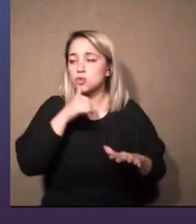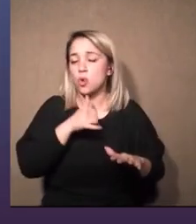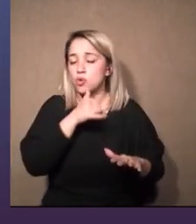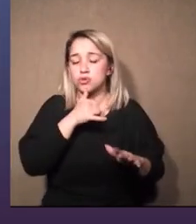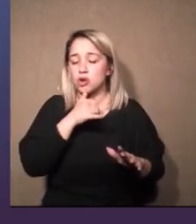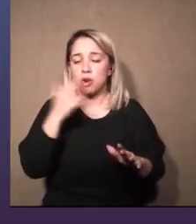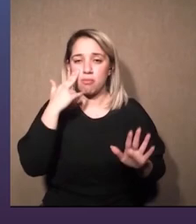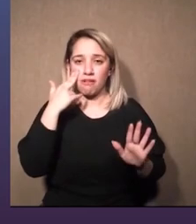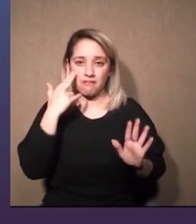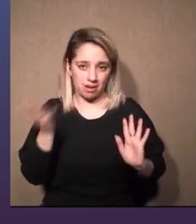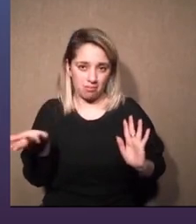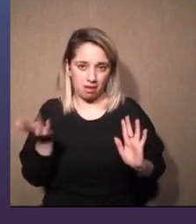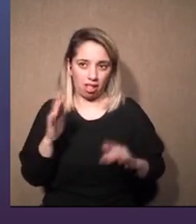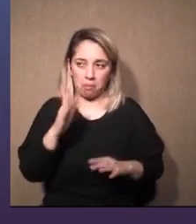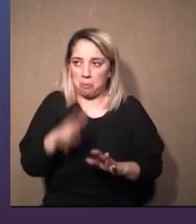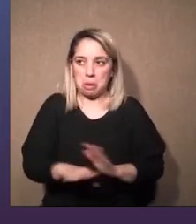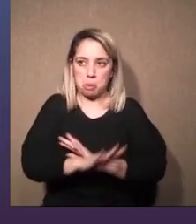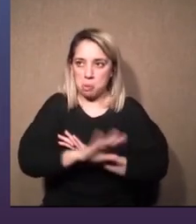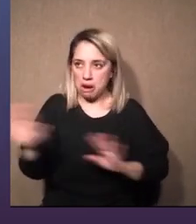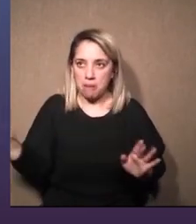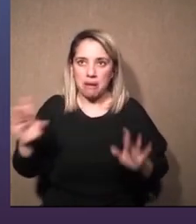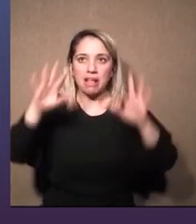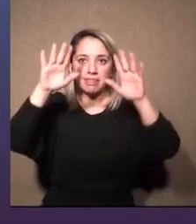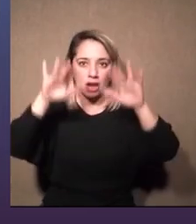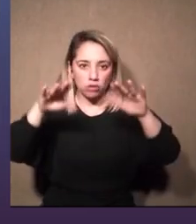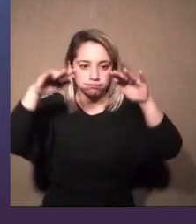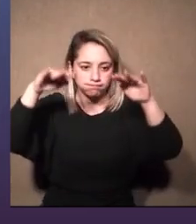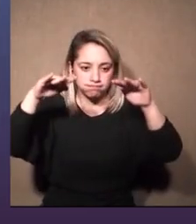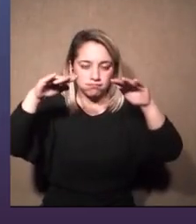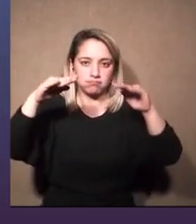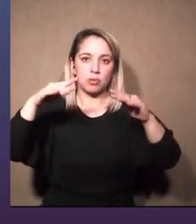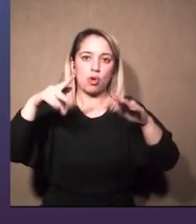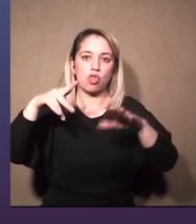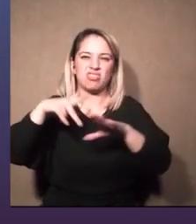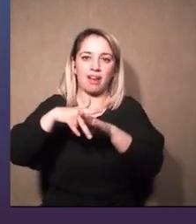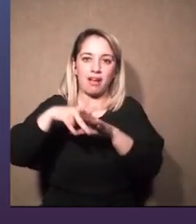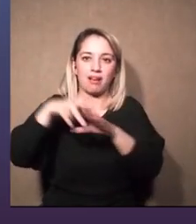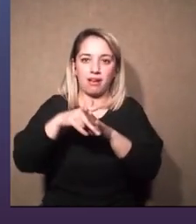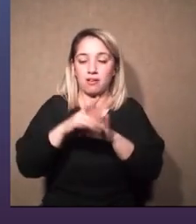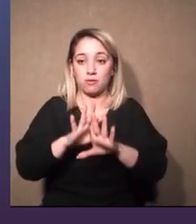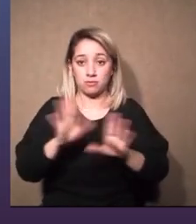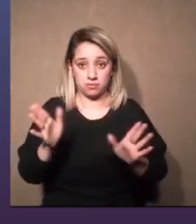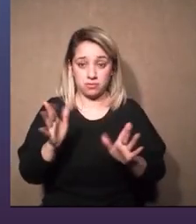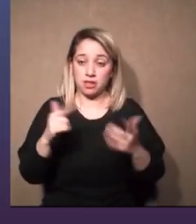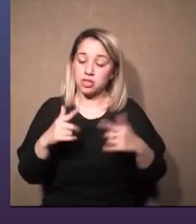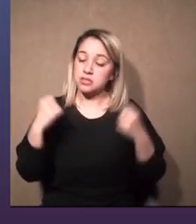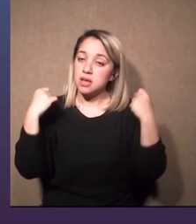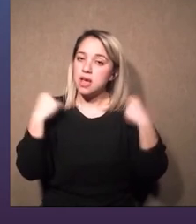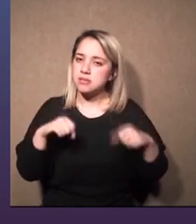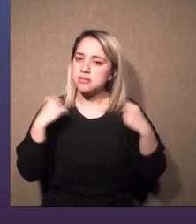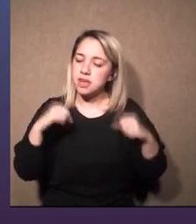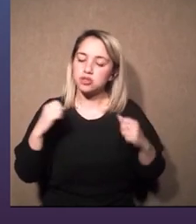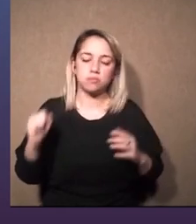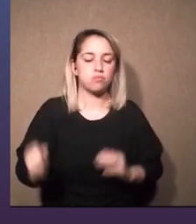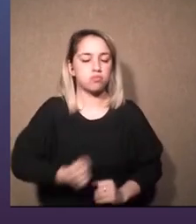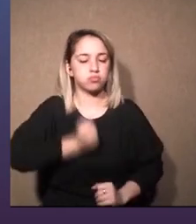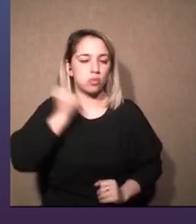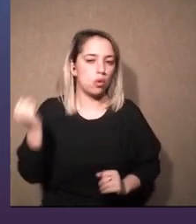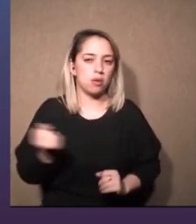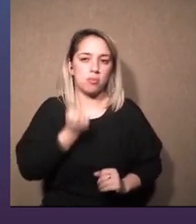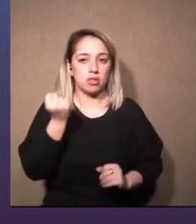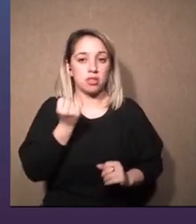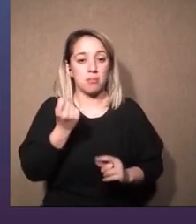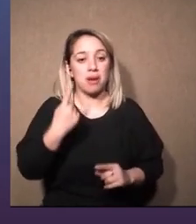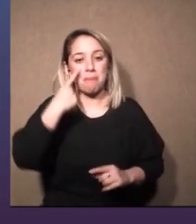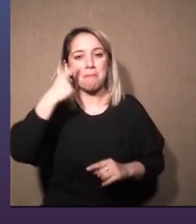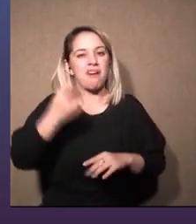problema y nunca nunca más los telones se engancharon los ensayos es muy importante para para prever y